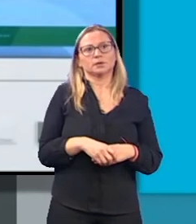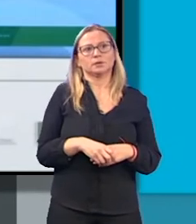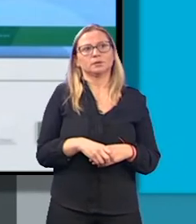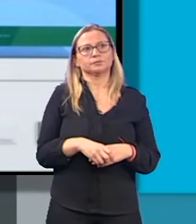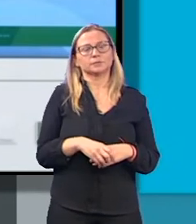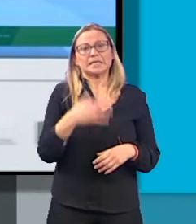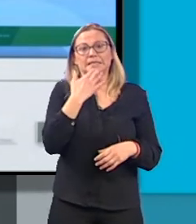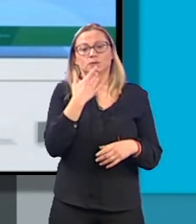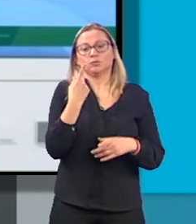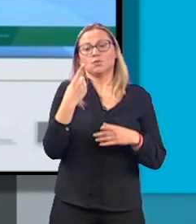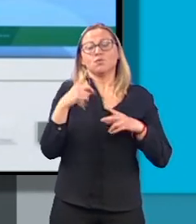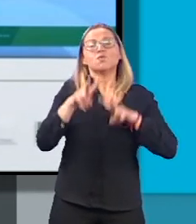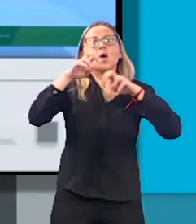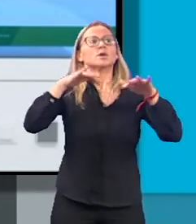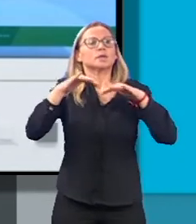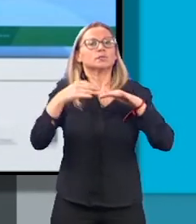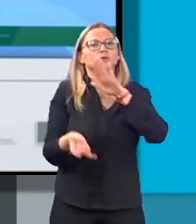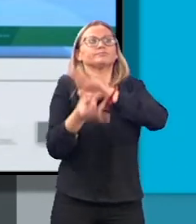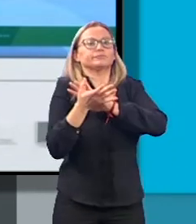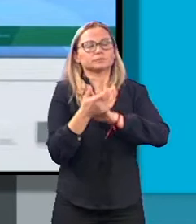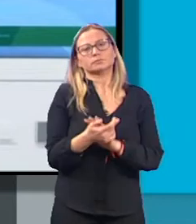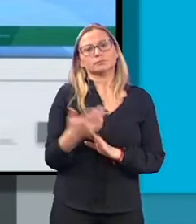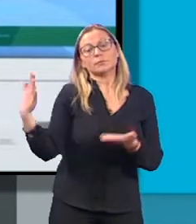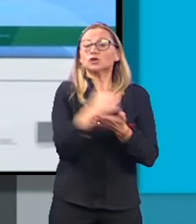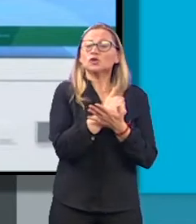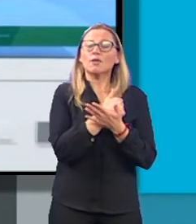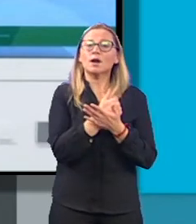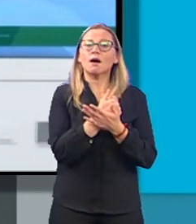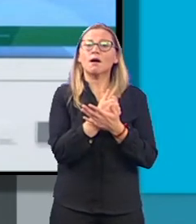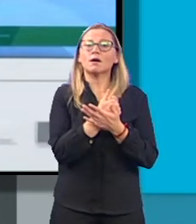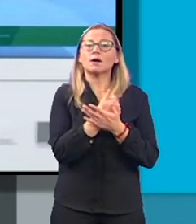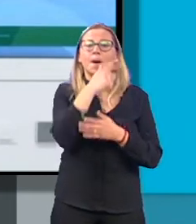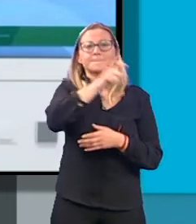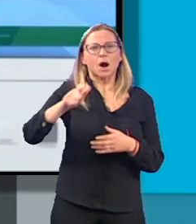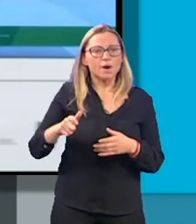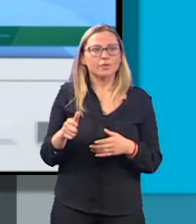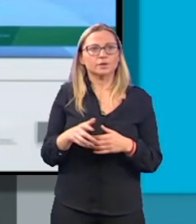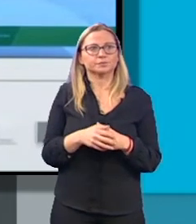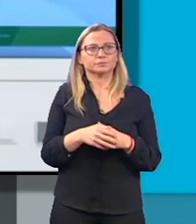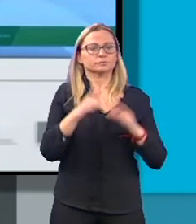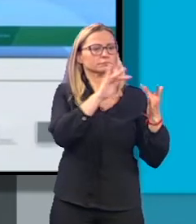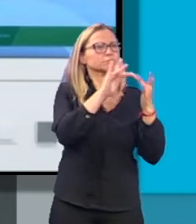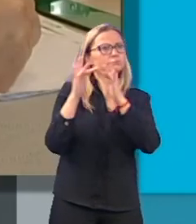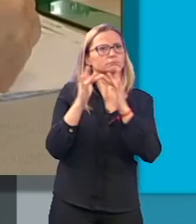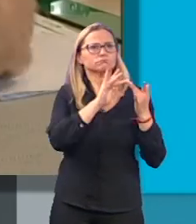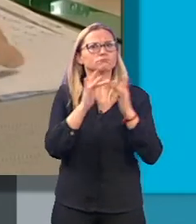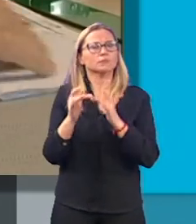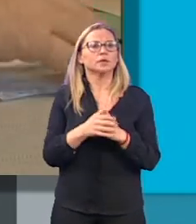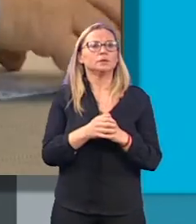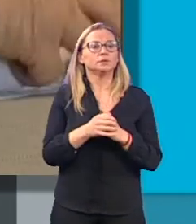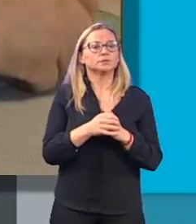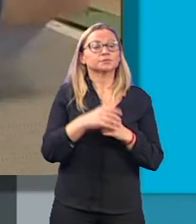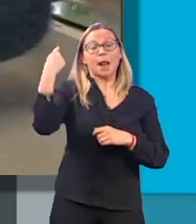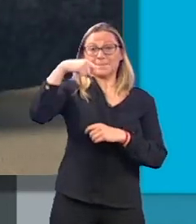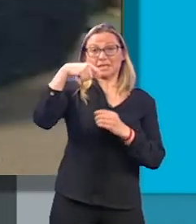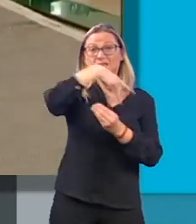se produjera un nuevo terremoto. Es muy importante que toda la población y todos los servicios públicos estemos perfectamente coordinados y organizados. Juanma Moreno